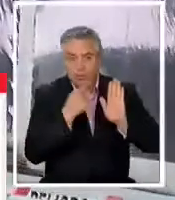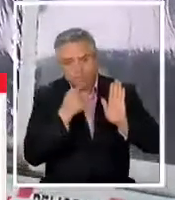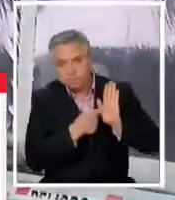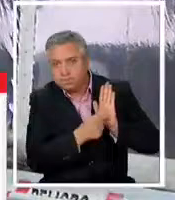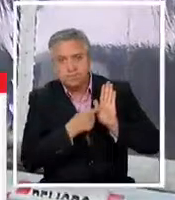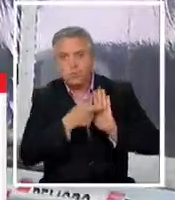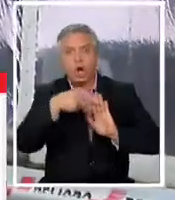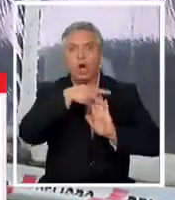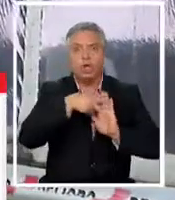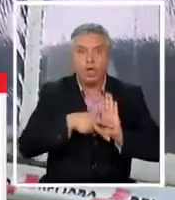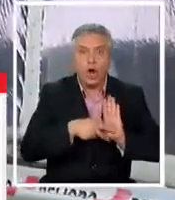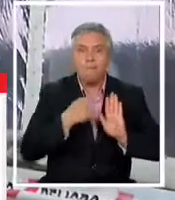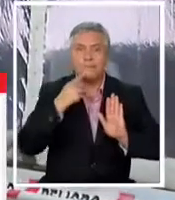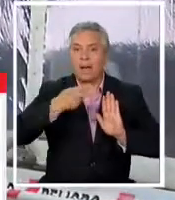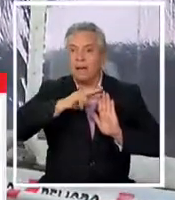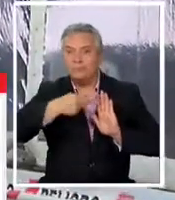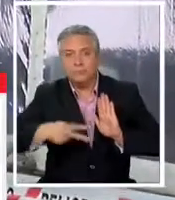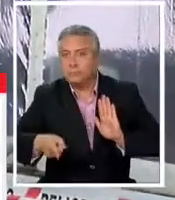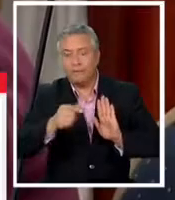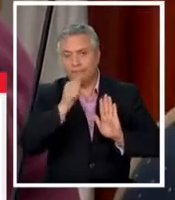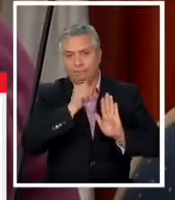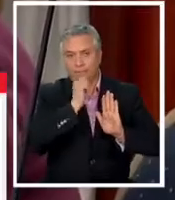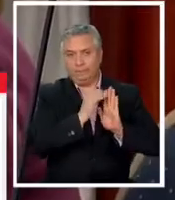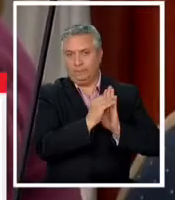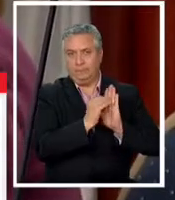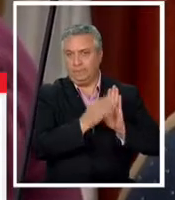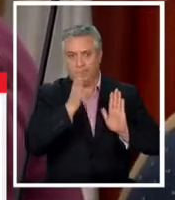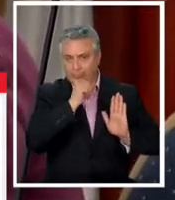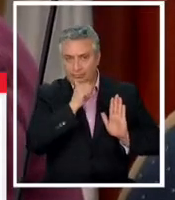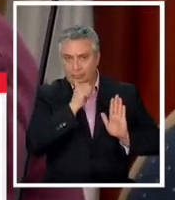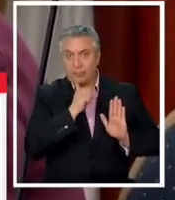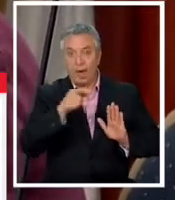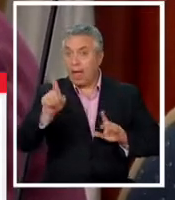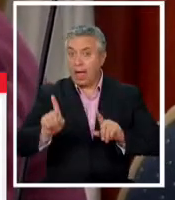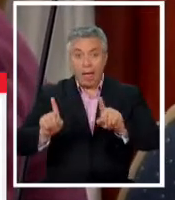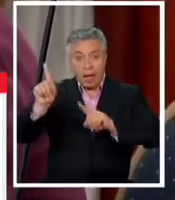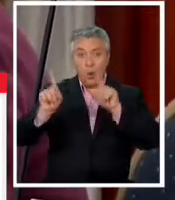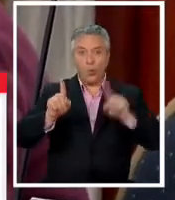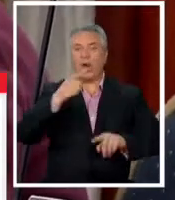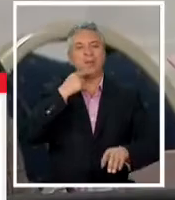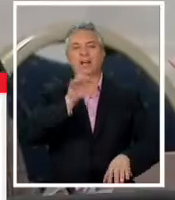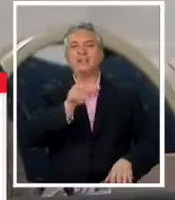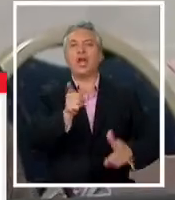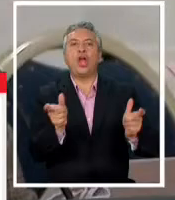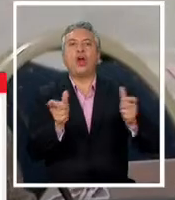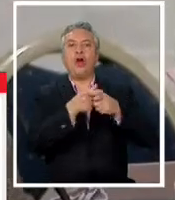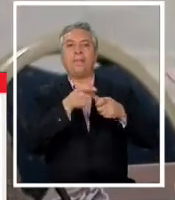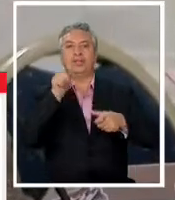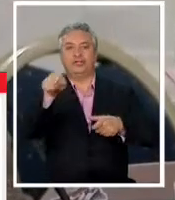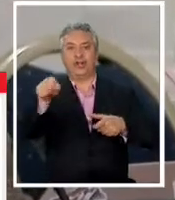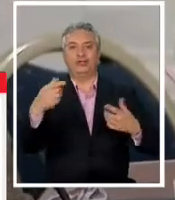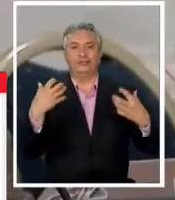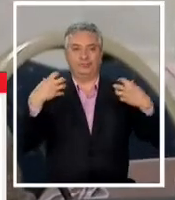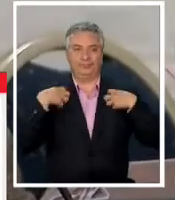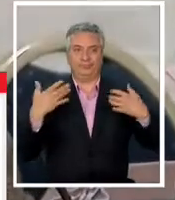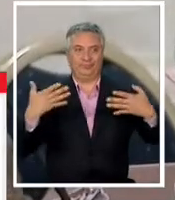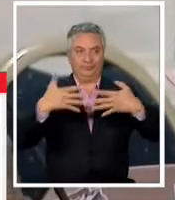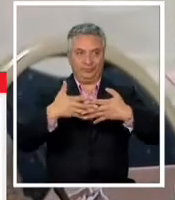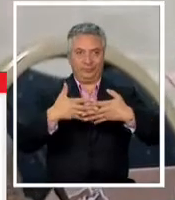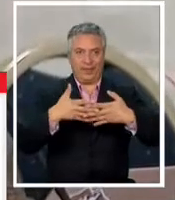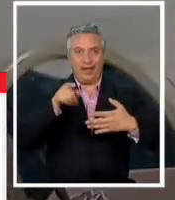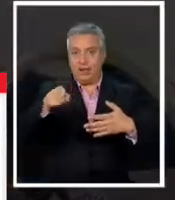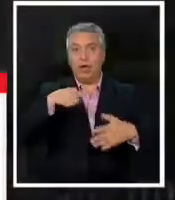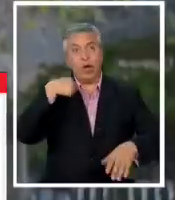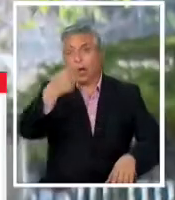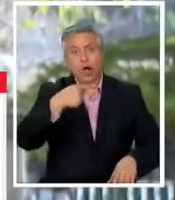que le daría forma a las futuras reformas constitucionales. Para algunos la solución la tiene la Comisión de Harmonización para otros ya no hay